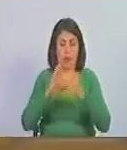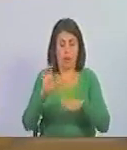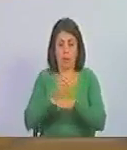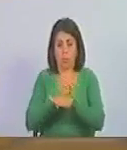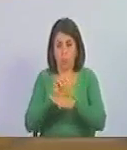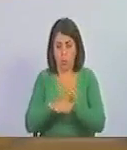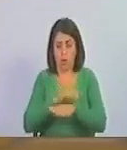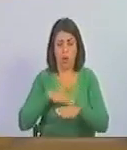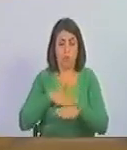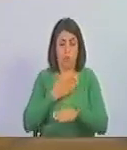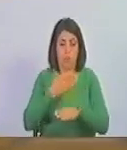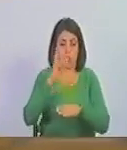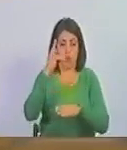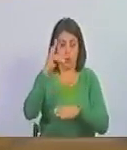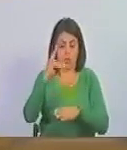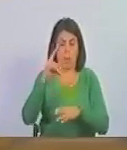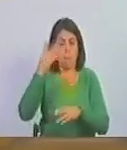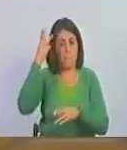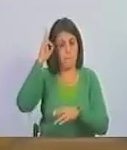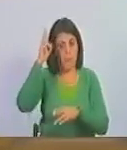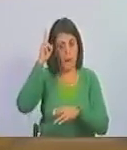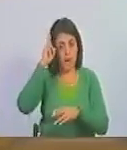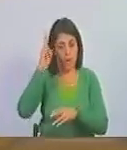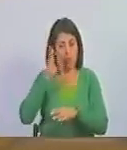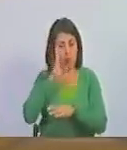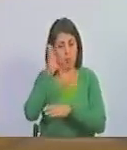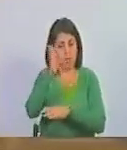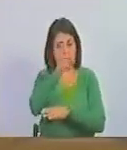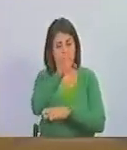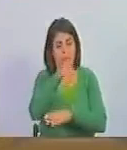Bolivia y Perú allá